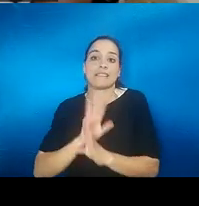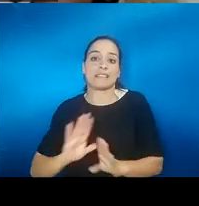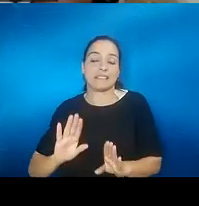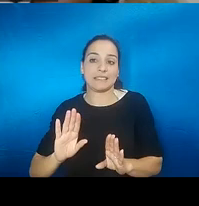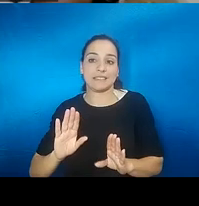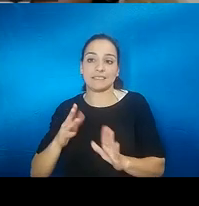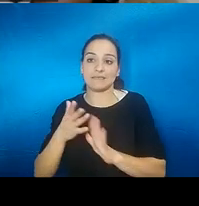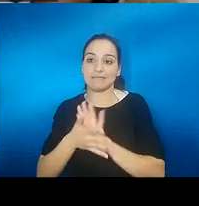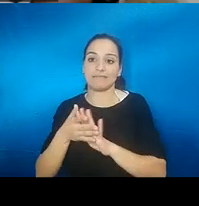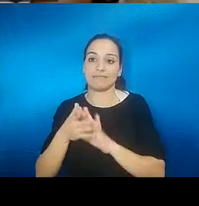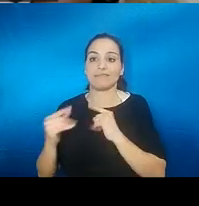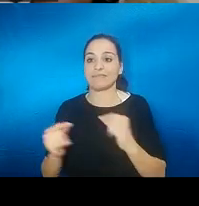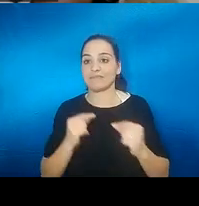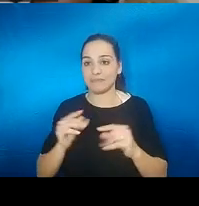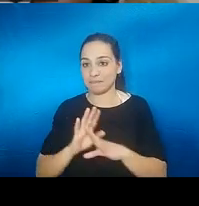esta parte